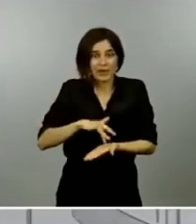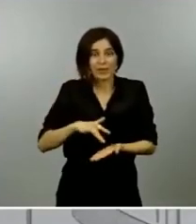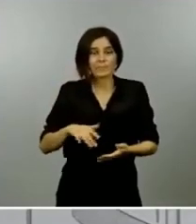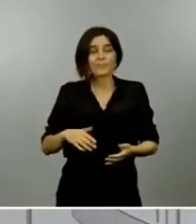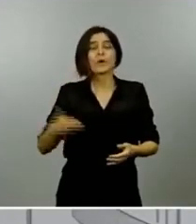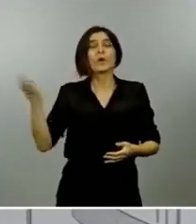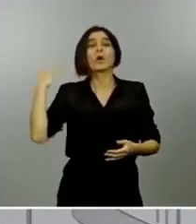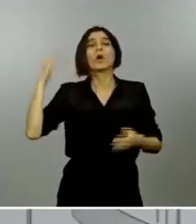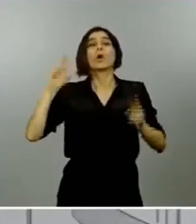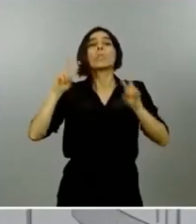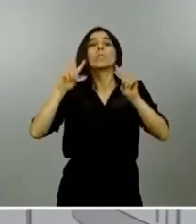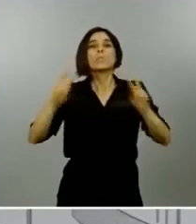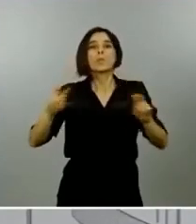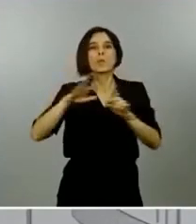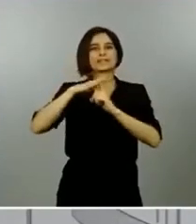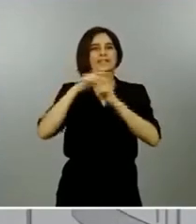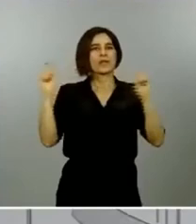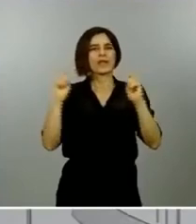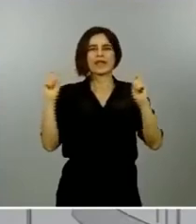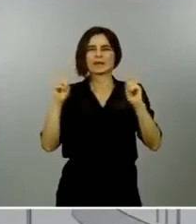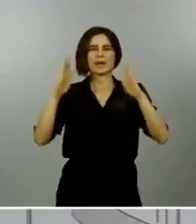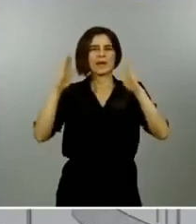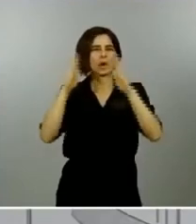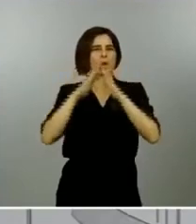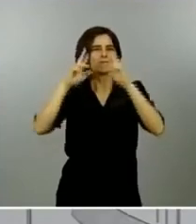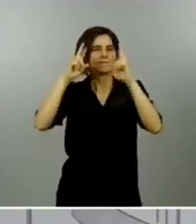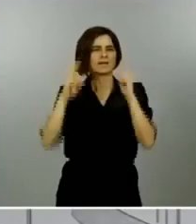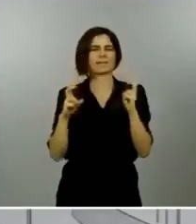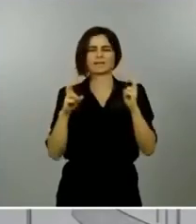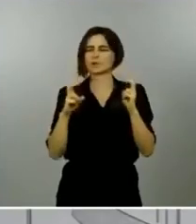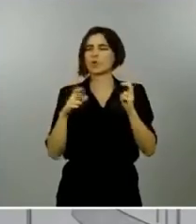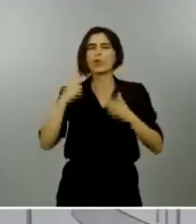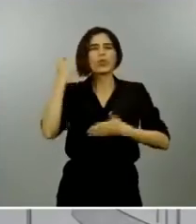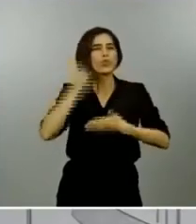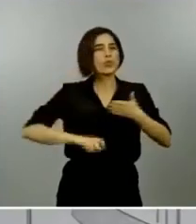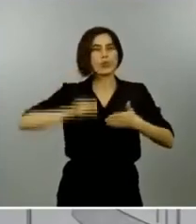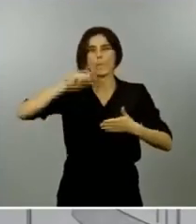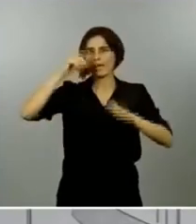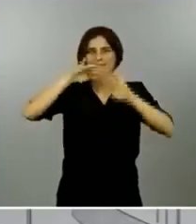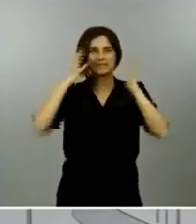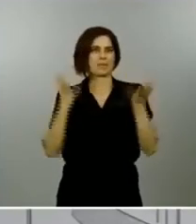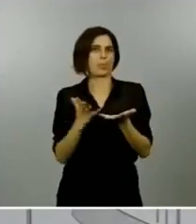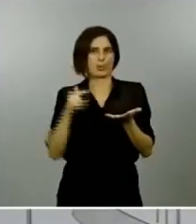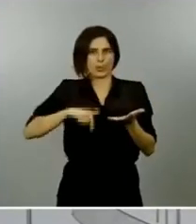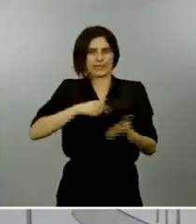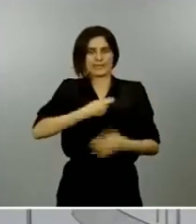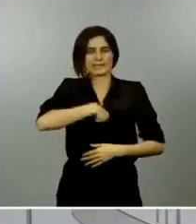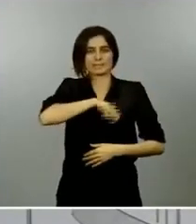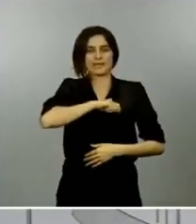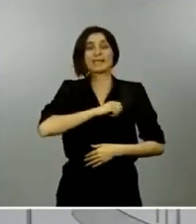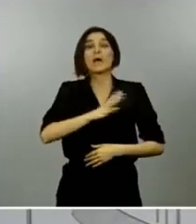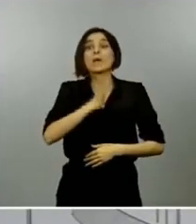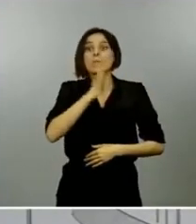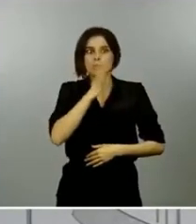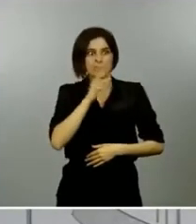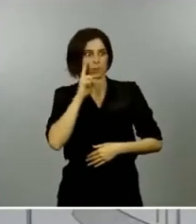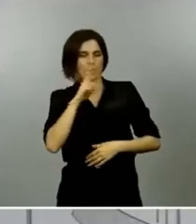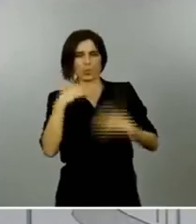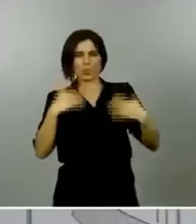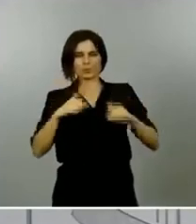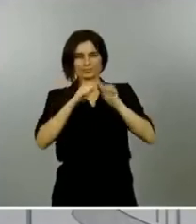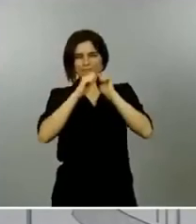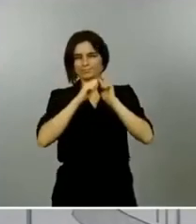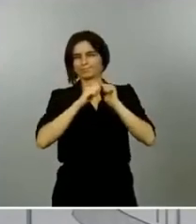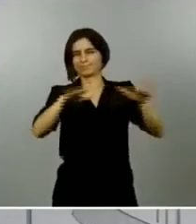confinamiento el más estricto de los más estrictos del planeta como consecuencia del embate que teníamos de la ola del COVID-19